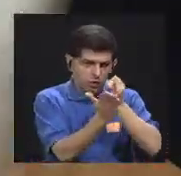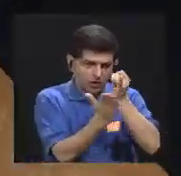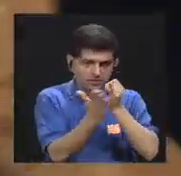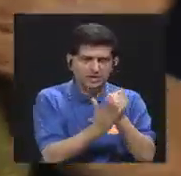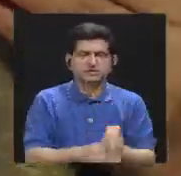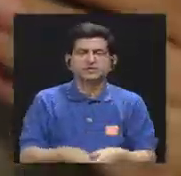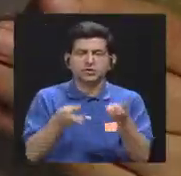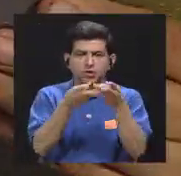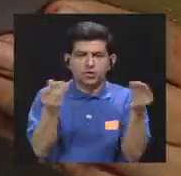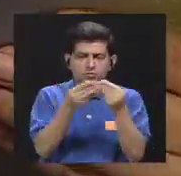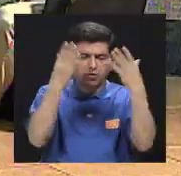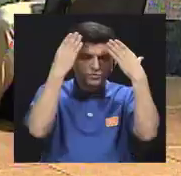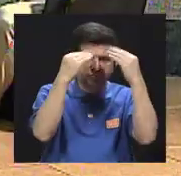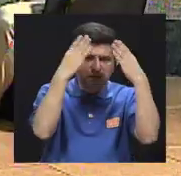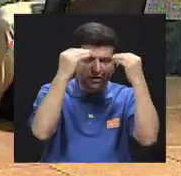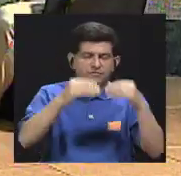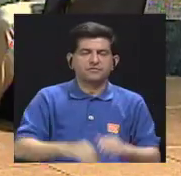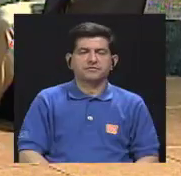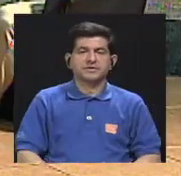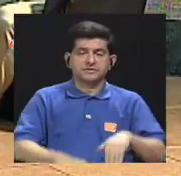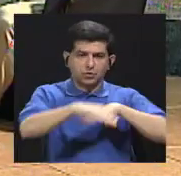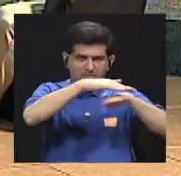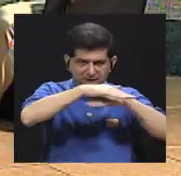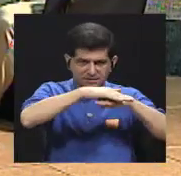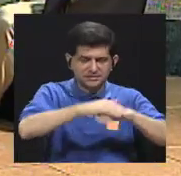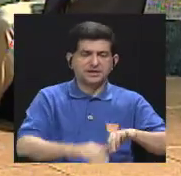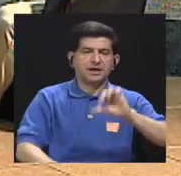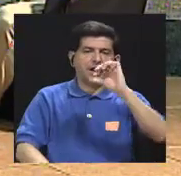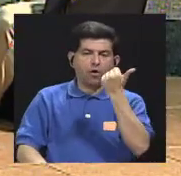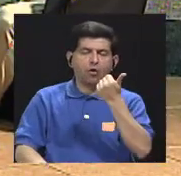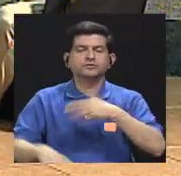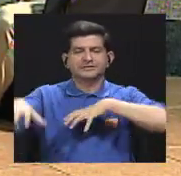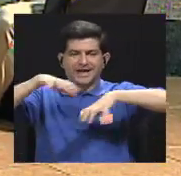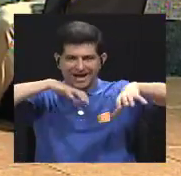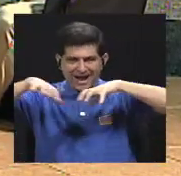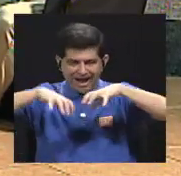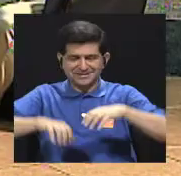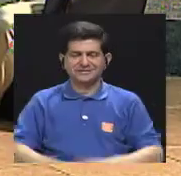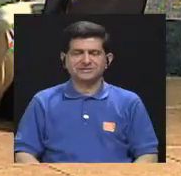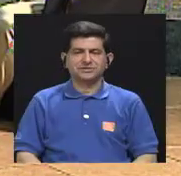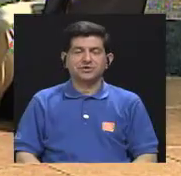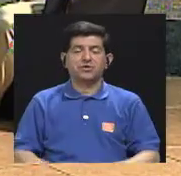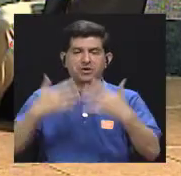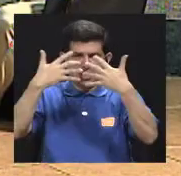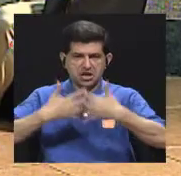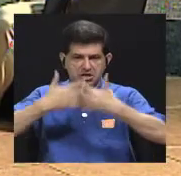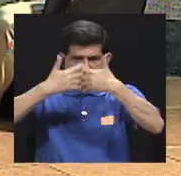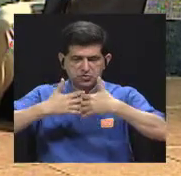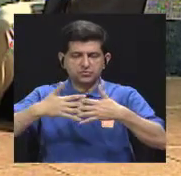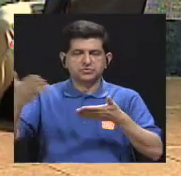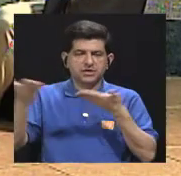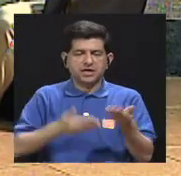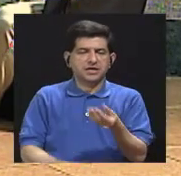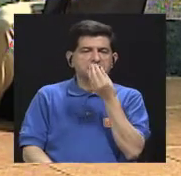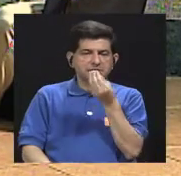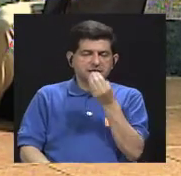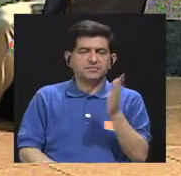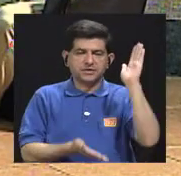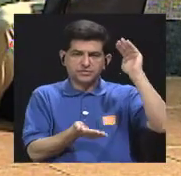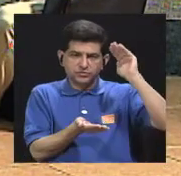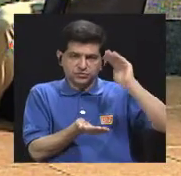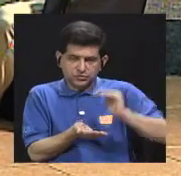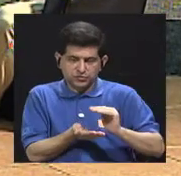para la generación de la información basal y otro ya que son las acciones acciones con la industria de los servicios de alimentación para